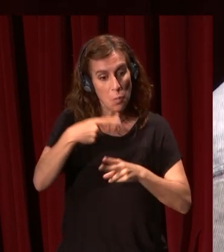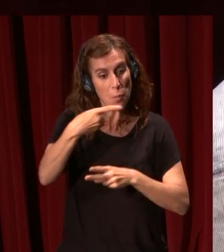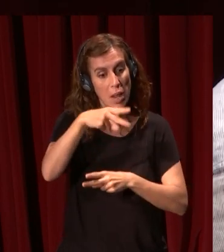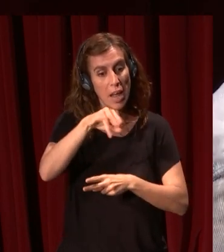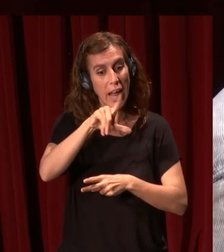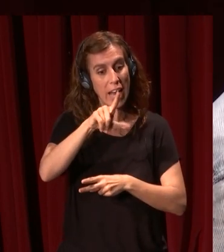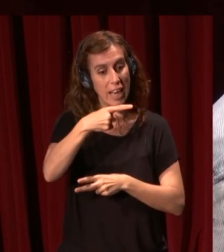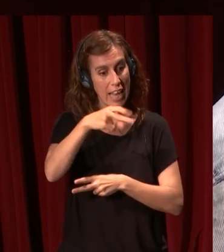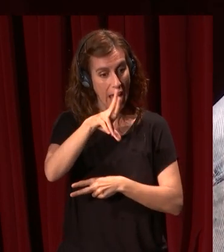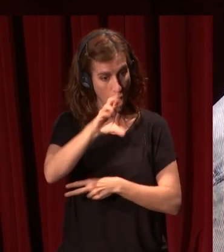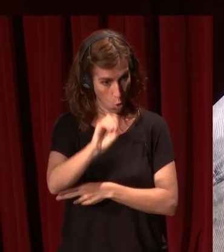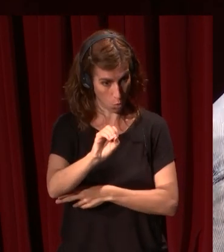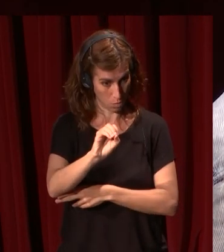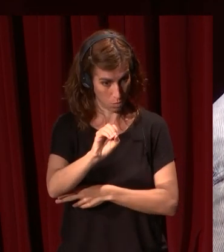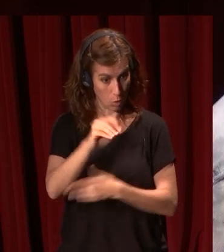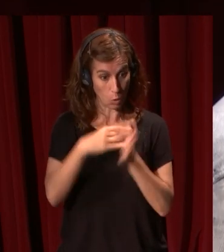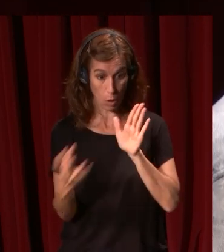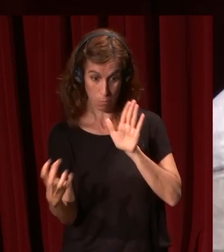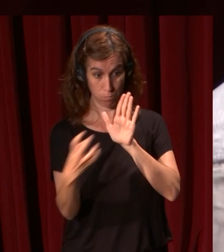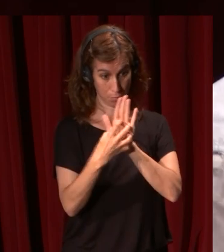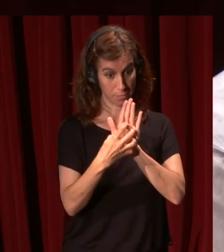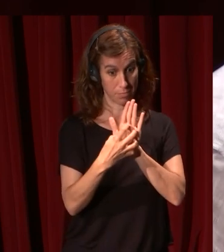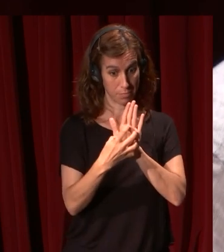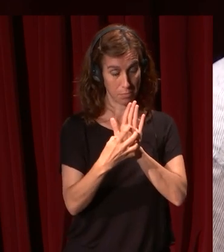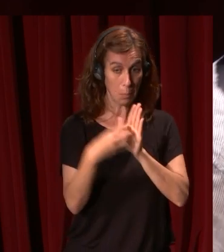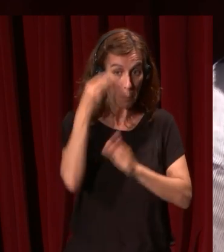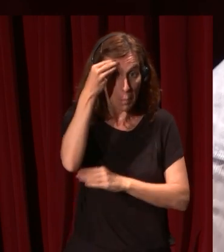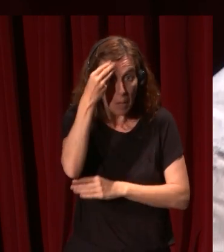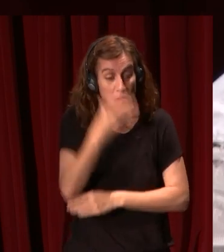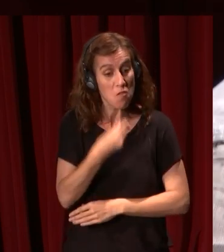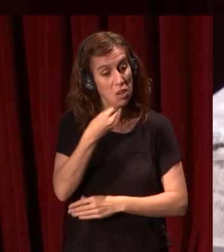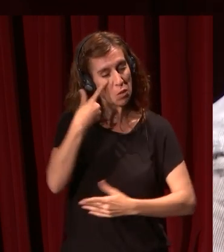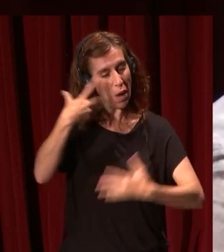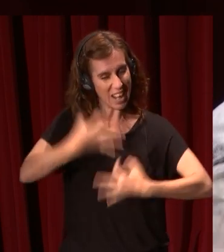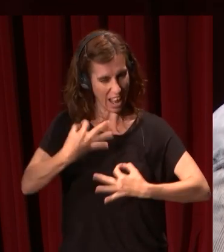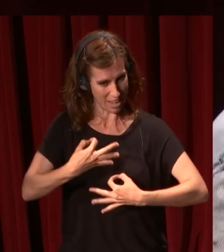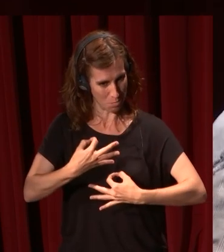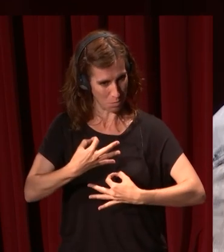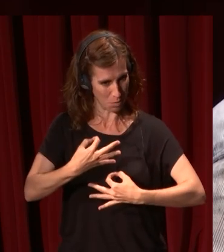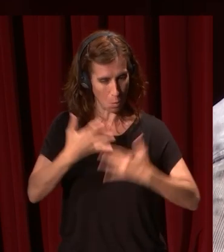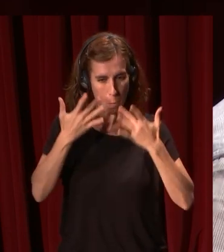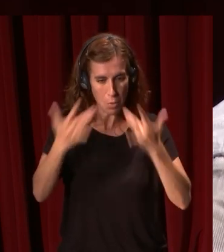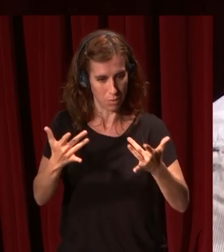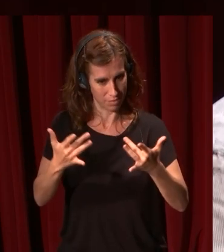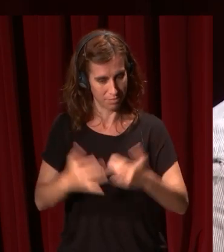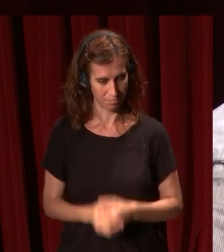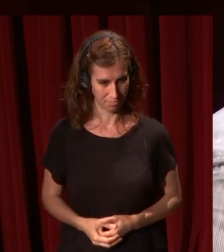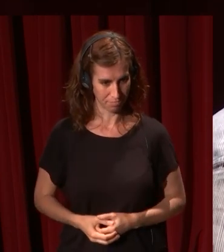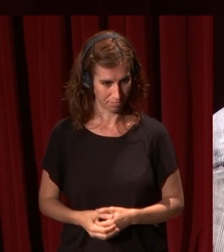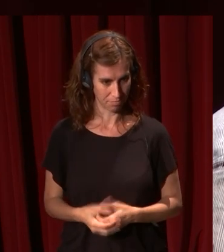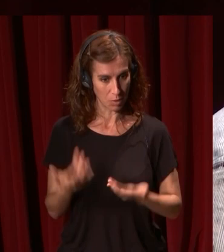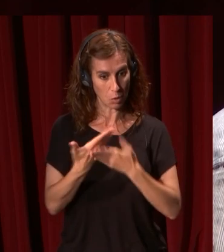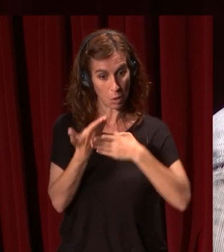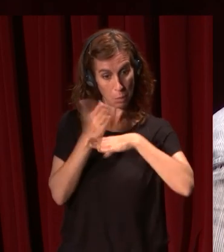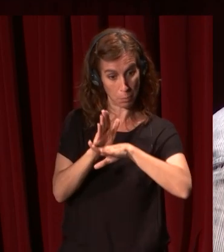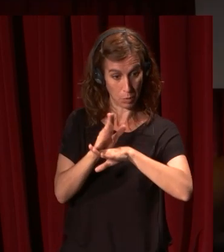que tenía este cuadro en la portada me hubiese parecido bonito este realismo tan enfático tan purista de colgar